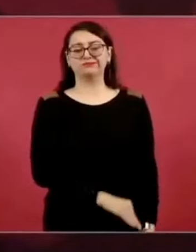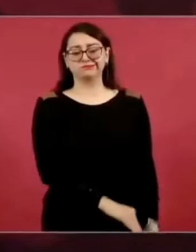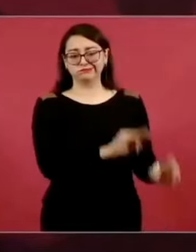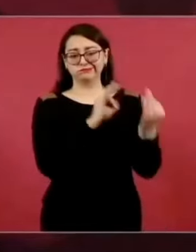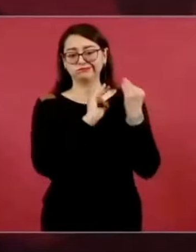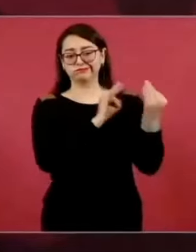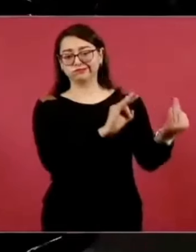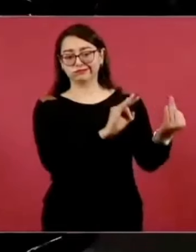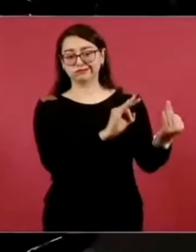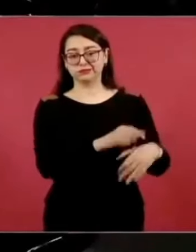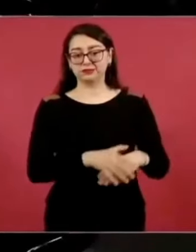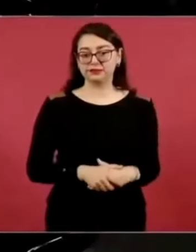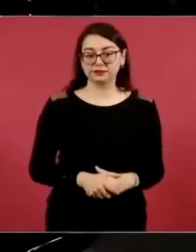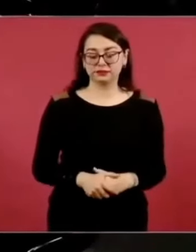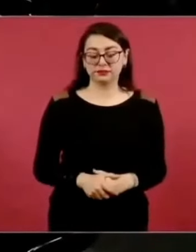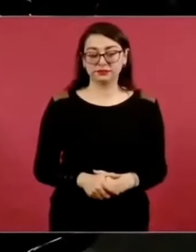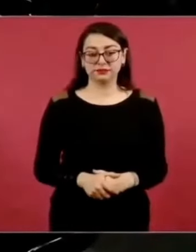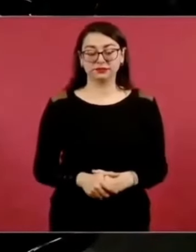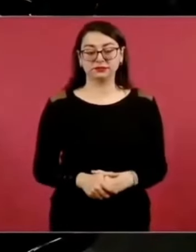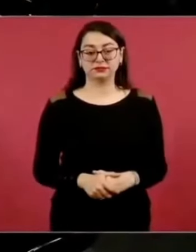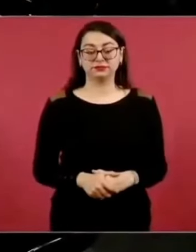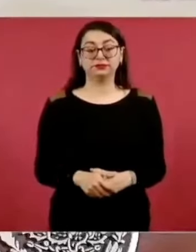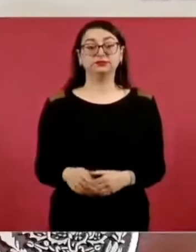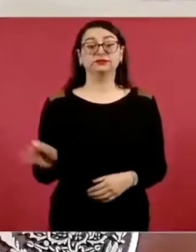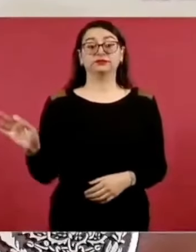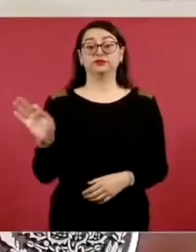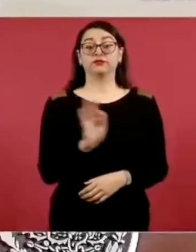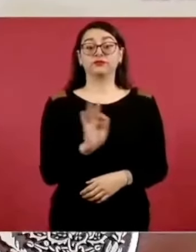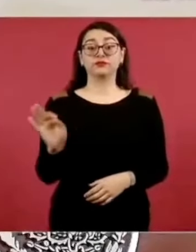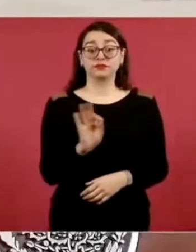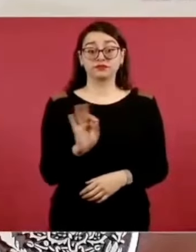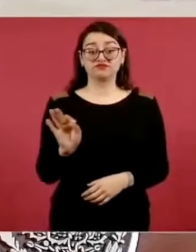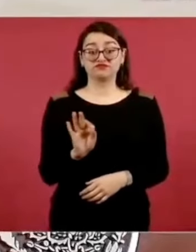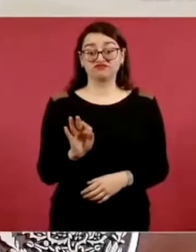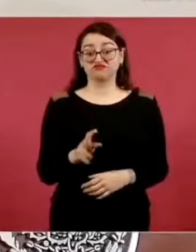Si fuésemos niños bien,